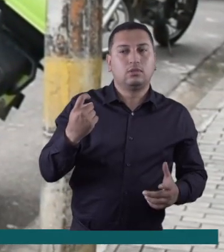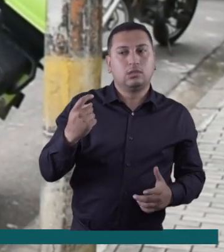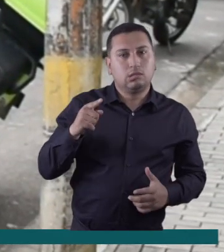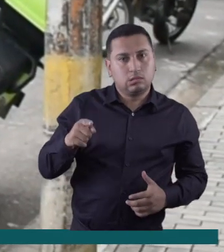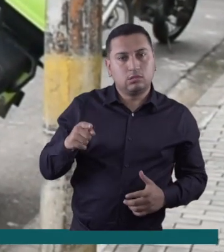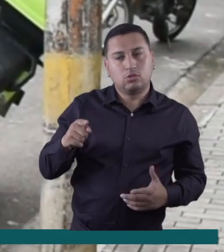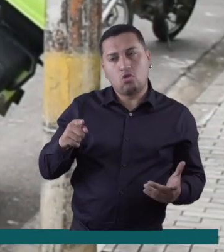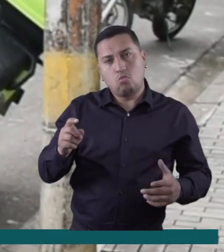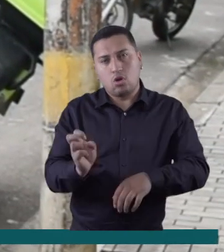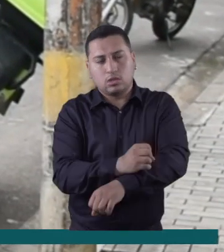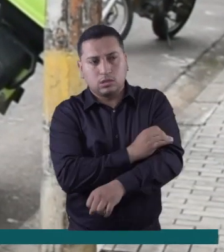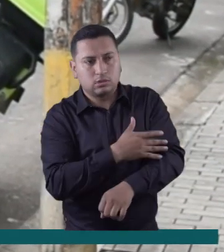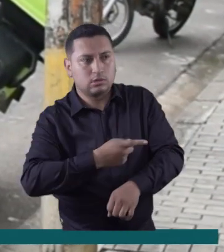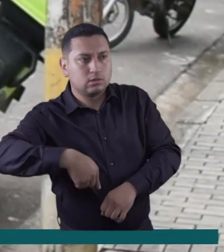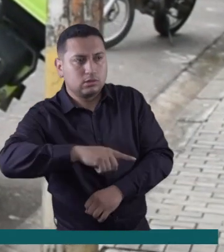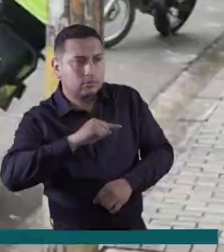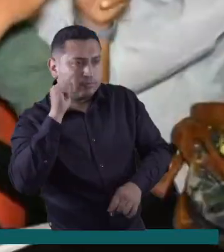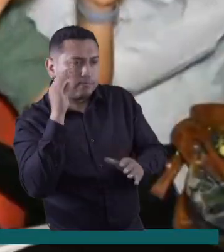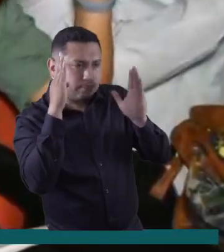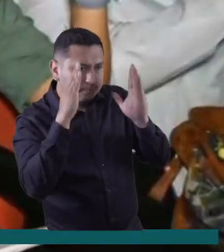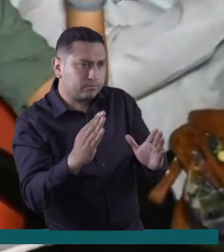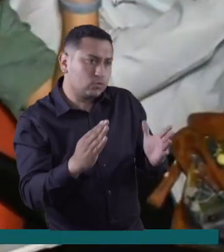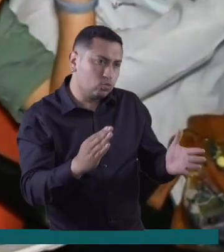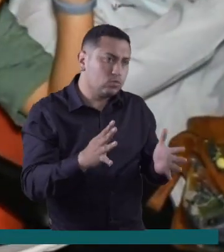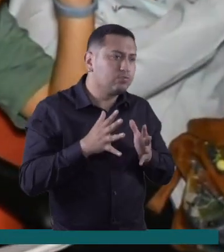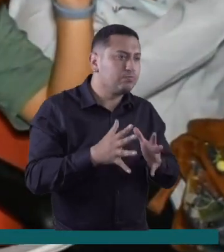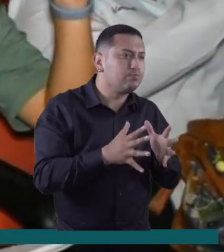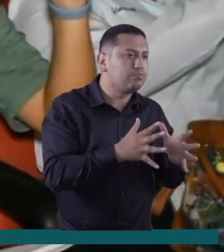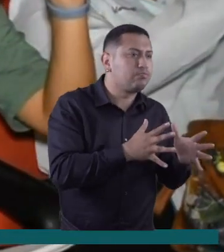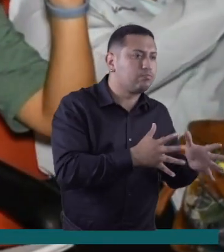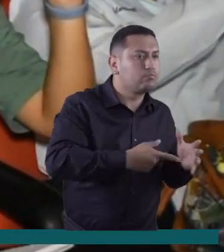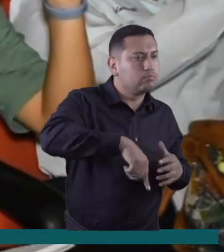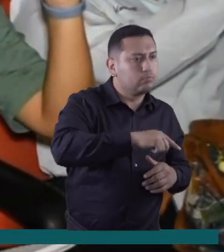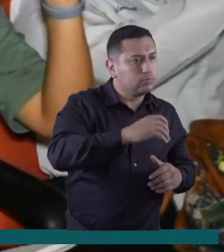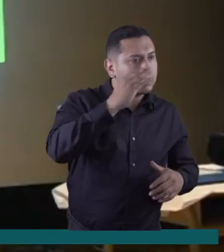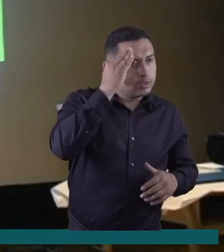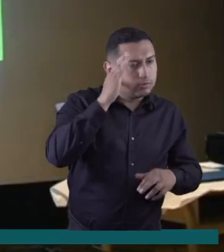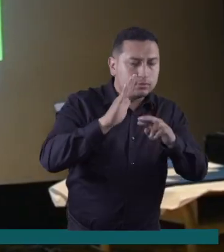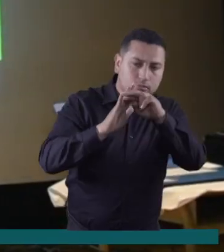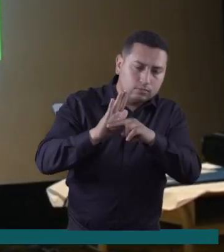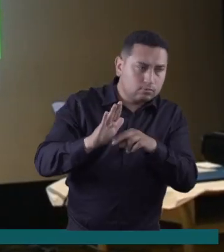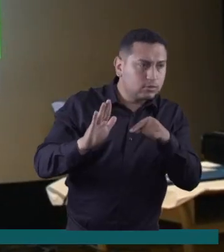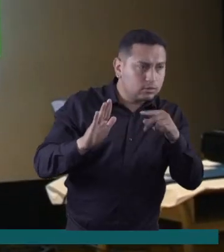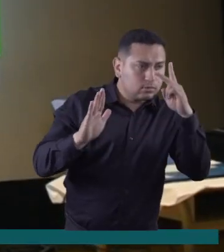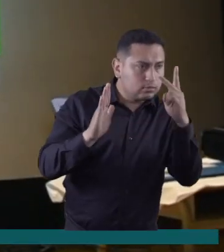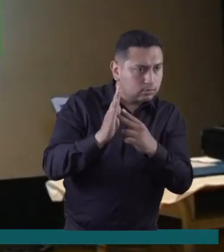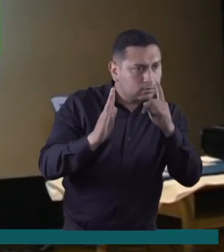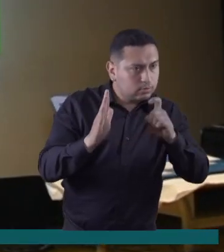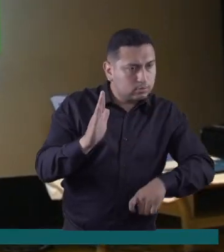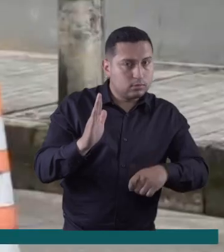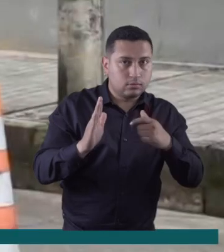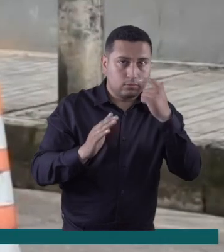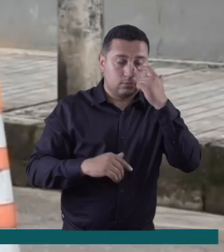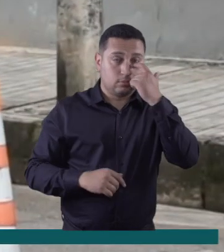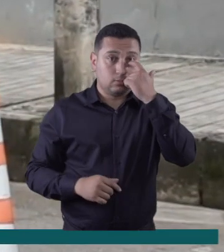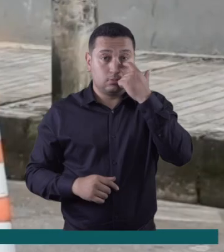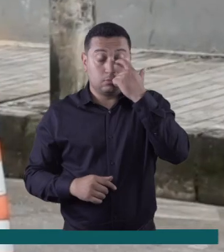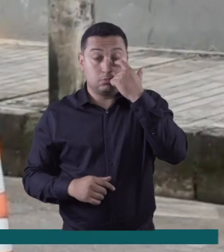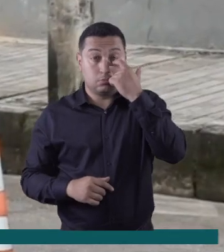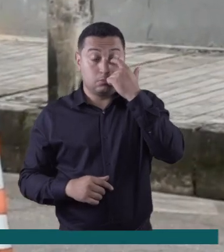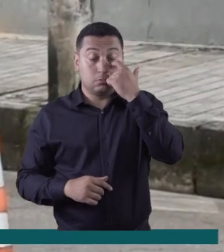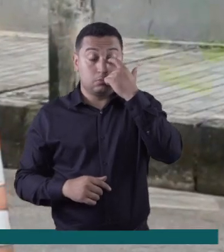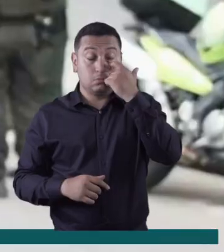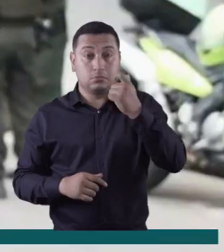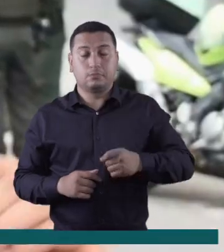sí estamos adelantando esta parte de sensibilización y de socialización del reconocimiento y cumplimiento de las normas de